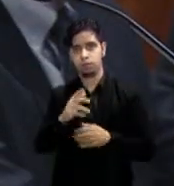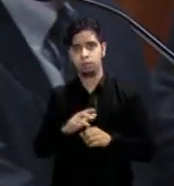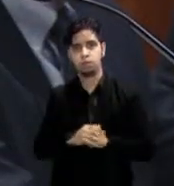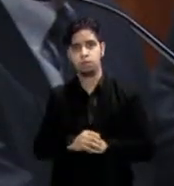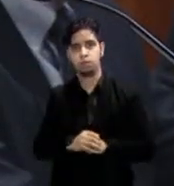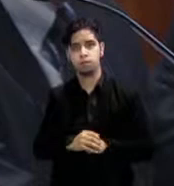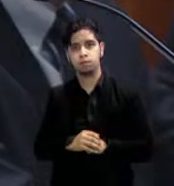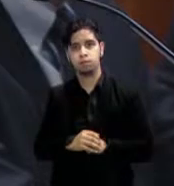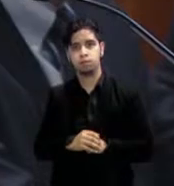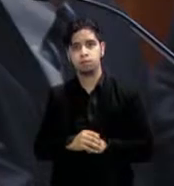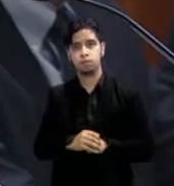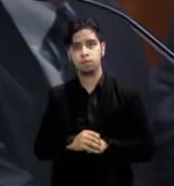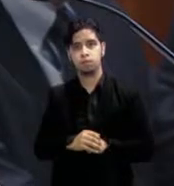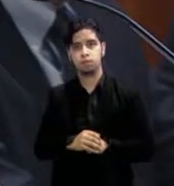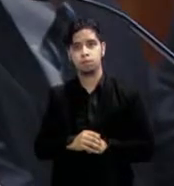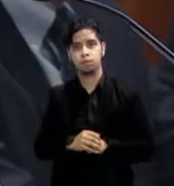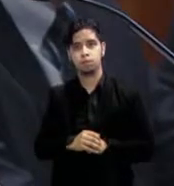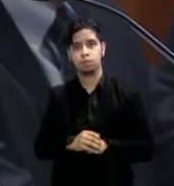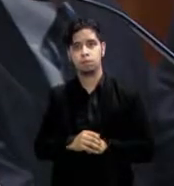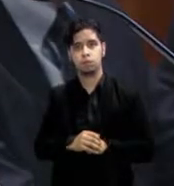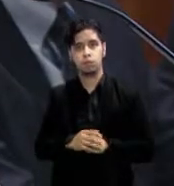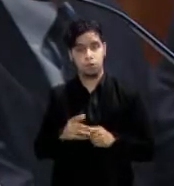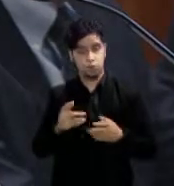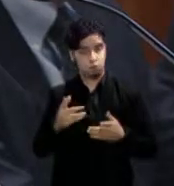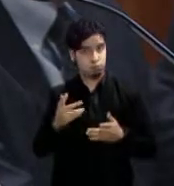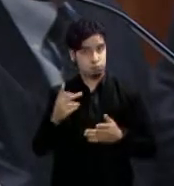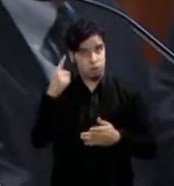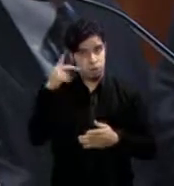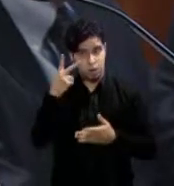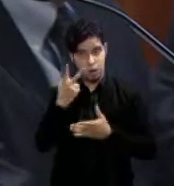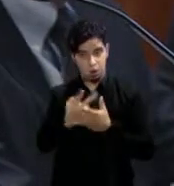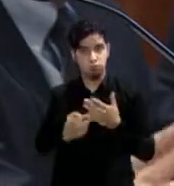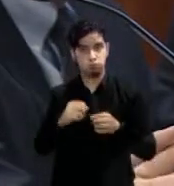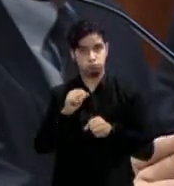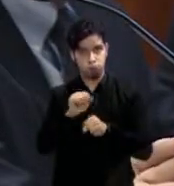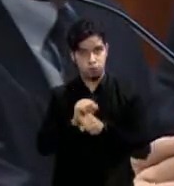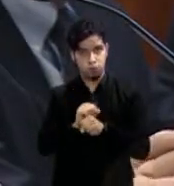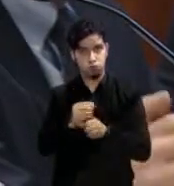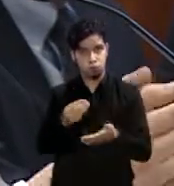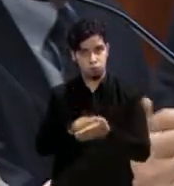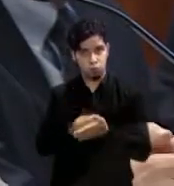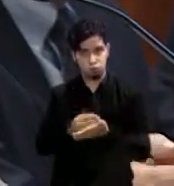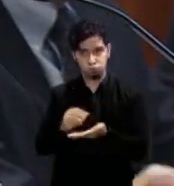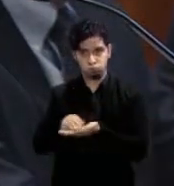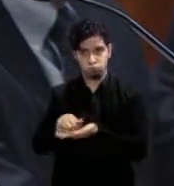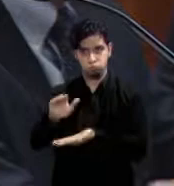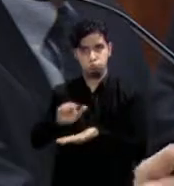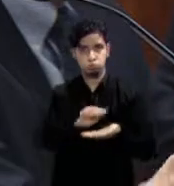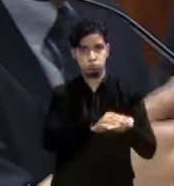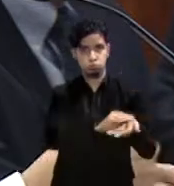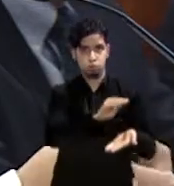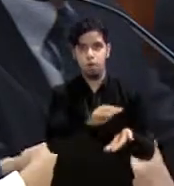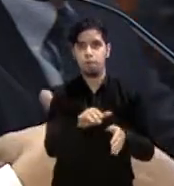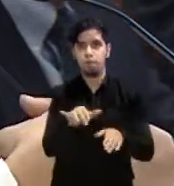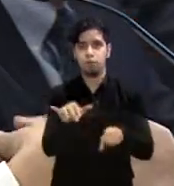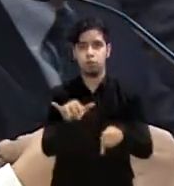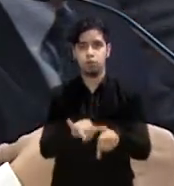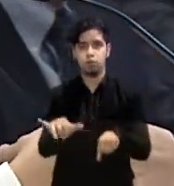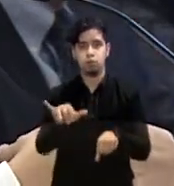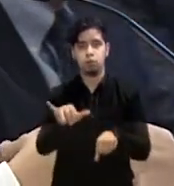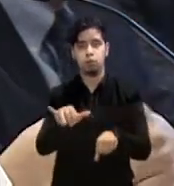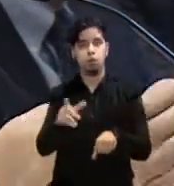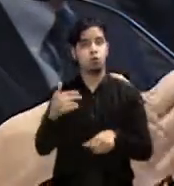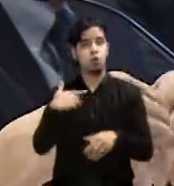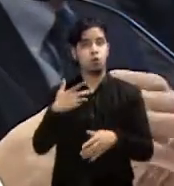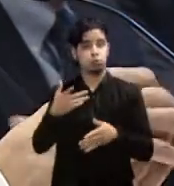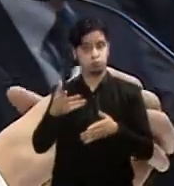Llena el vaso de Cofina y llena el vaso de los municipios simultáneamente. Y el dinero, y entonces lo que se desborde llega al fondo general.